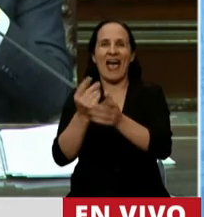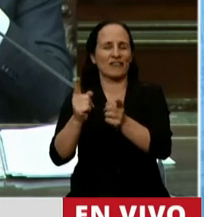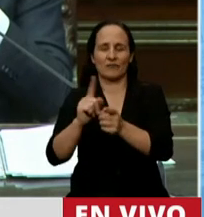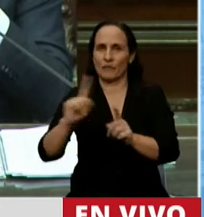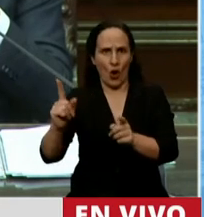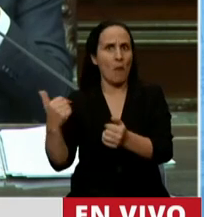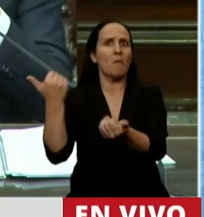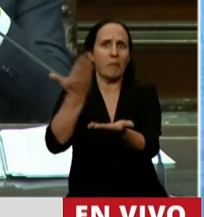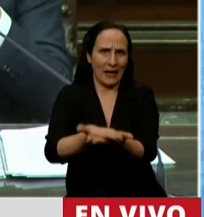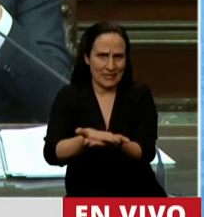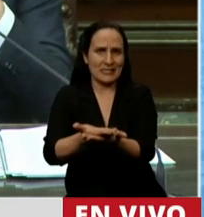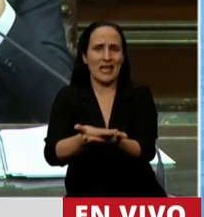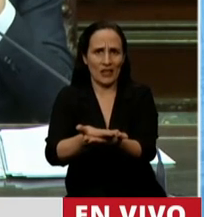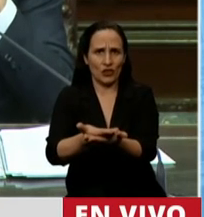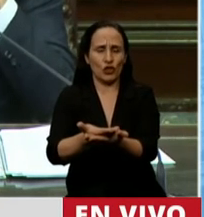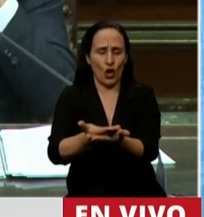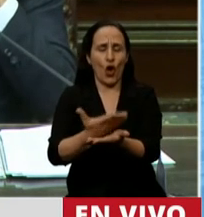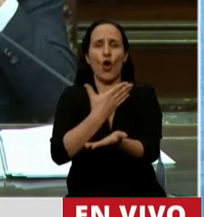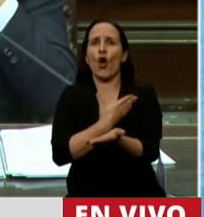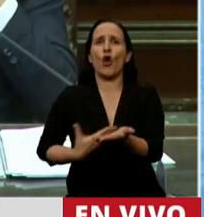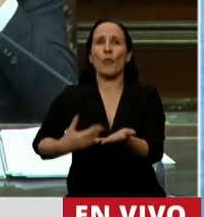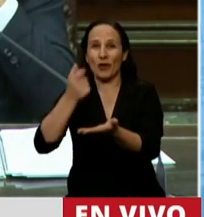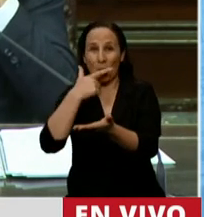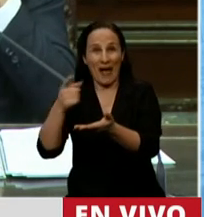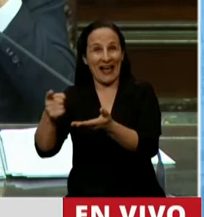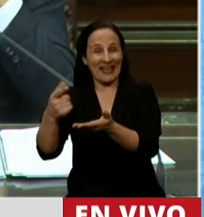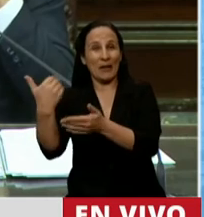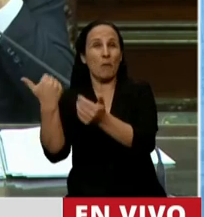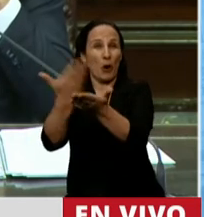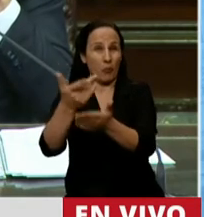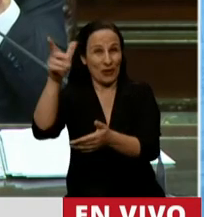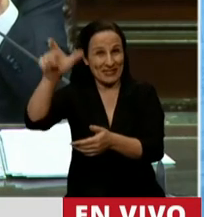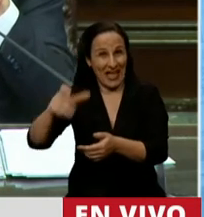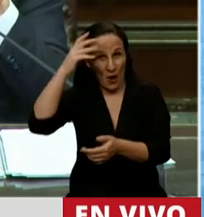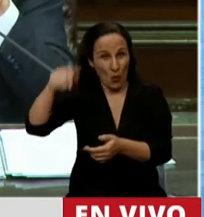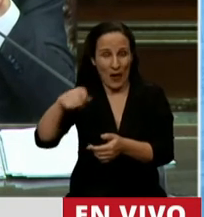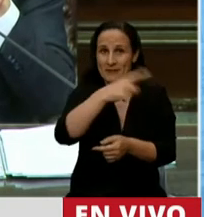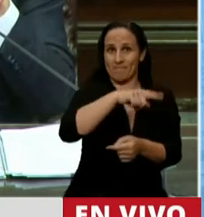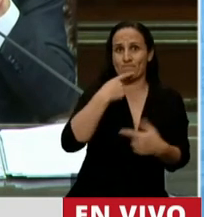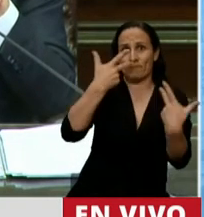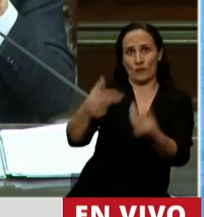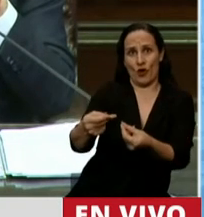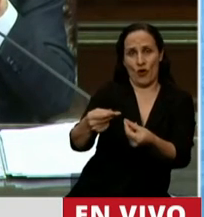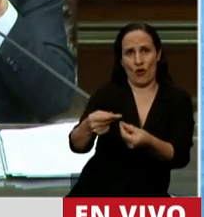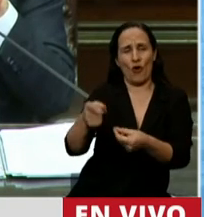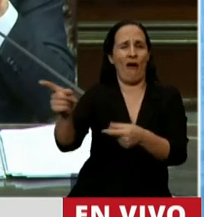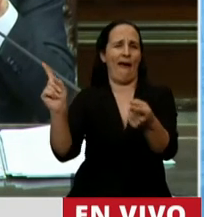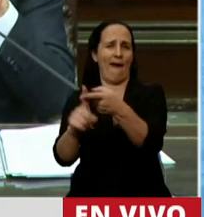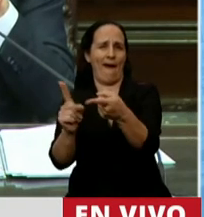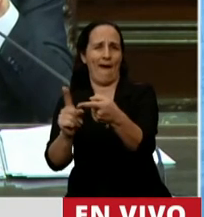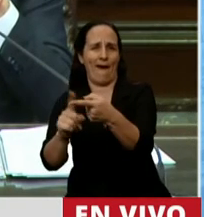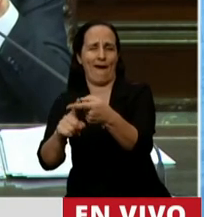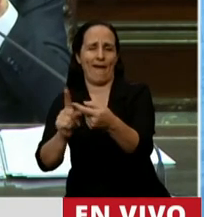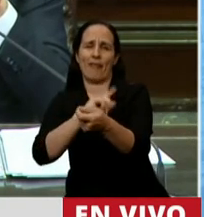presentó el gobierno de Mauricio Macri, y que tiene relaciones con los poderes fácticos de Bahía Blanca que no